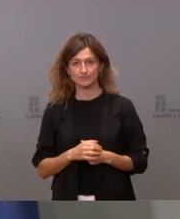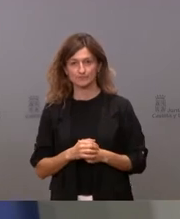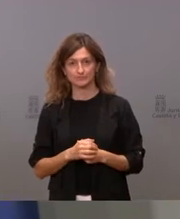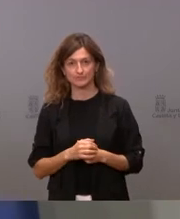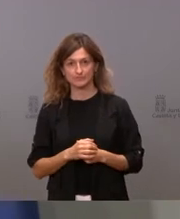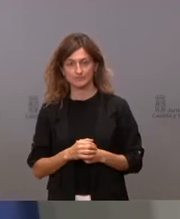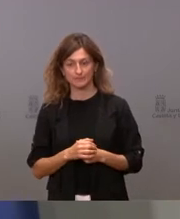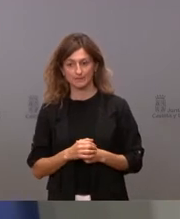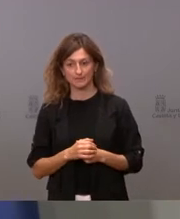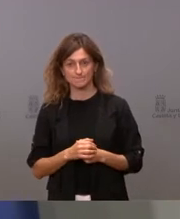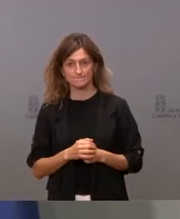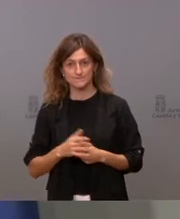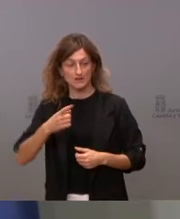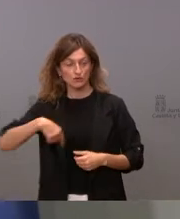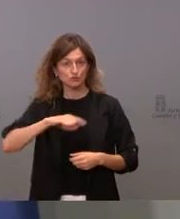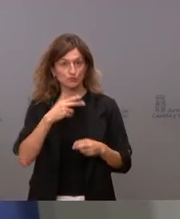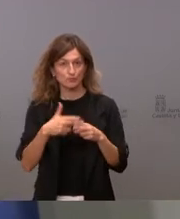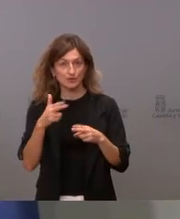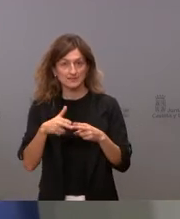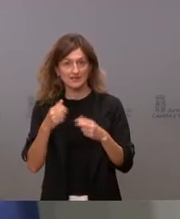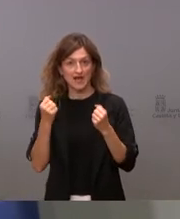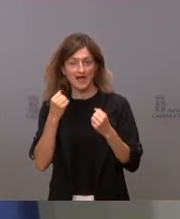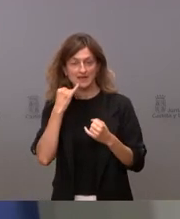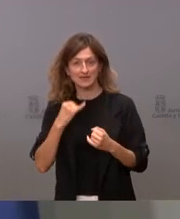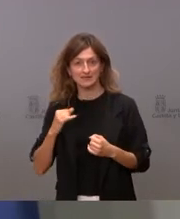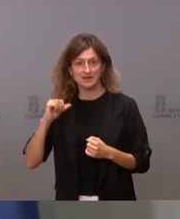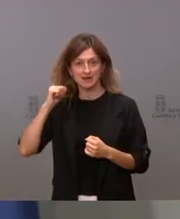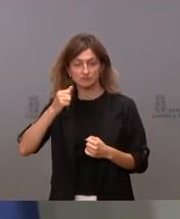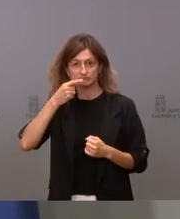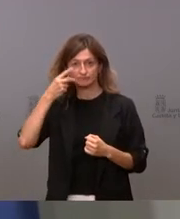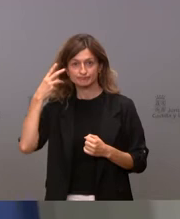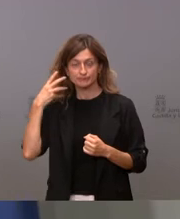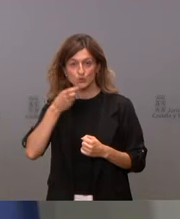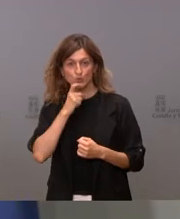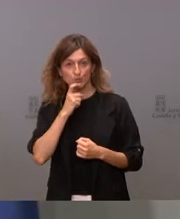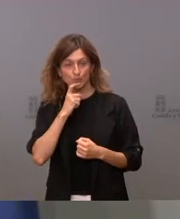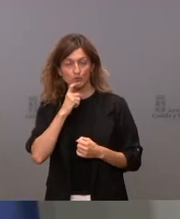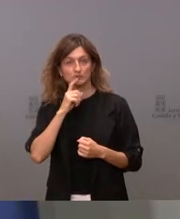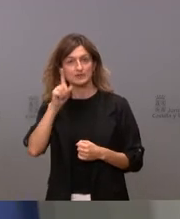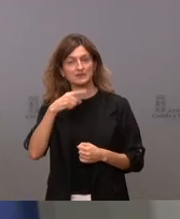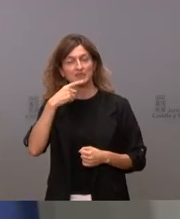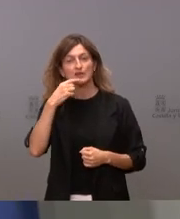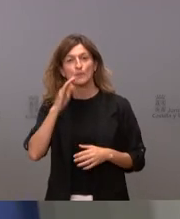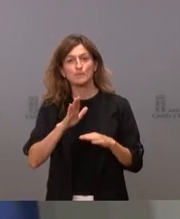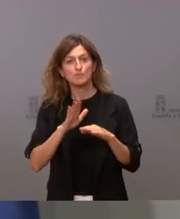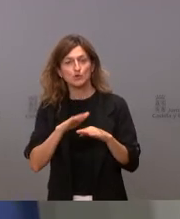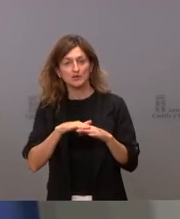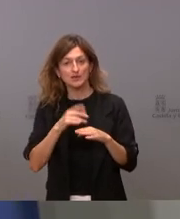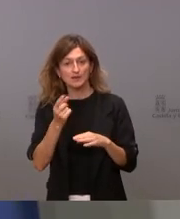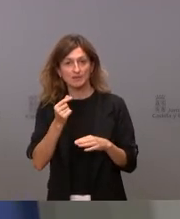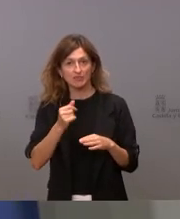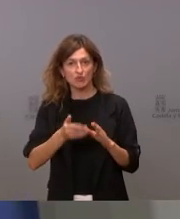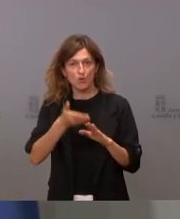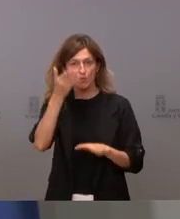cuál ha sido nuestra política energética en los últimos años y por qué nosotros tenemos un precio mucho más